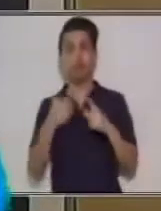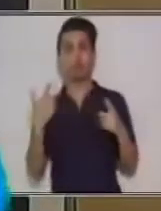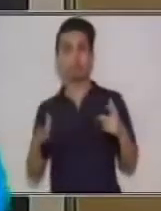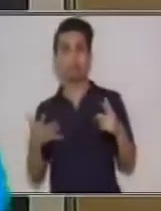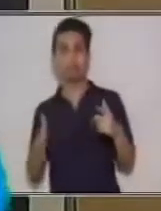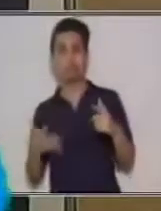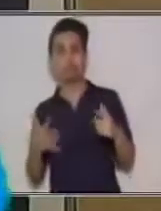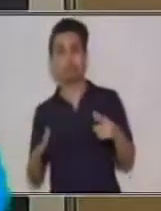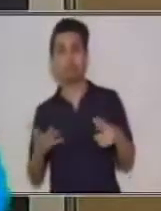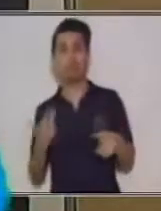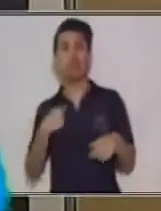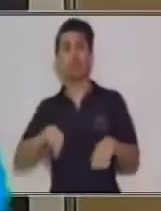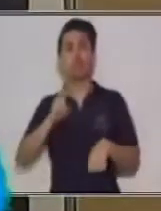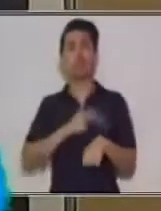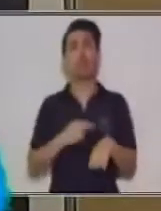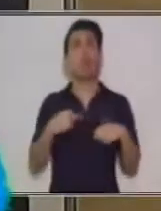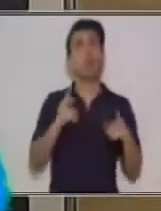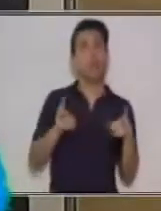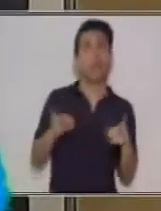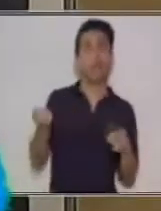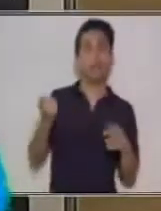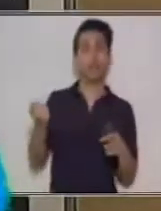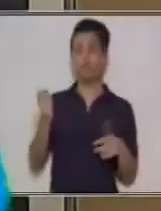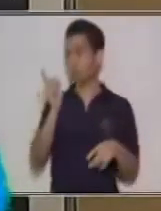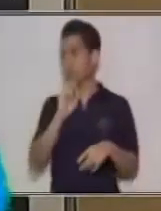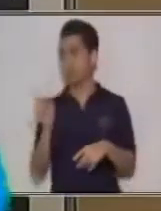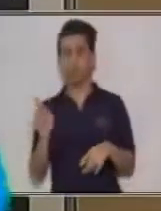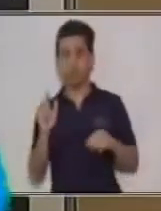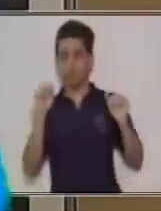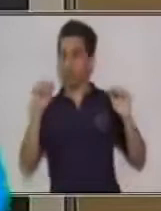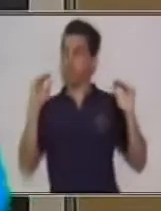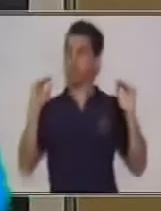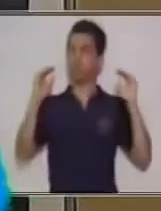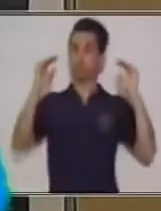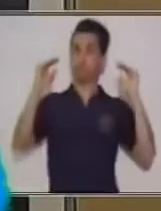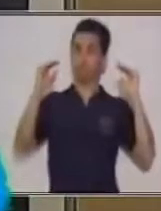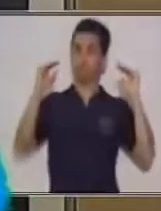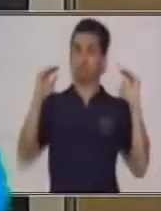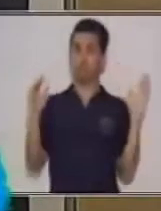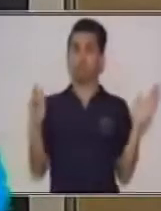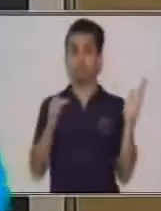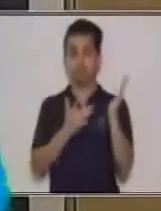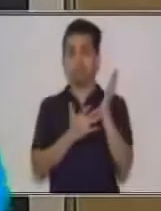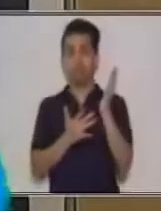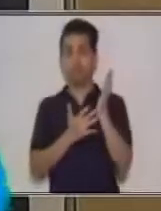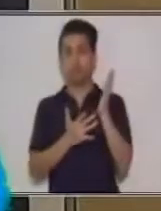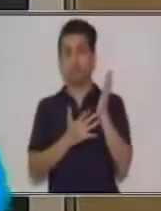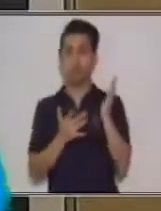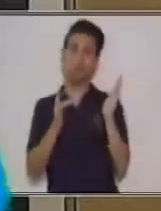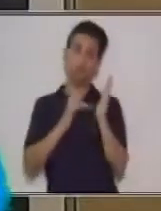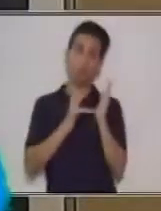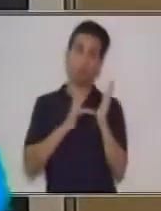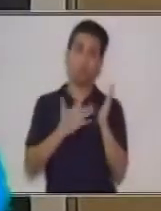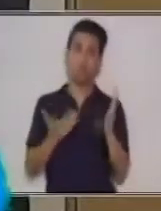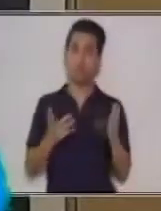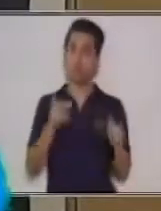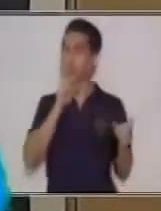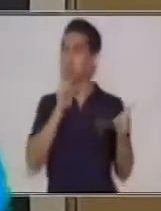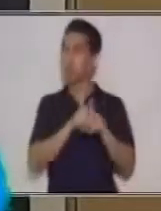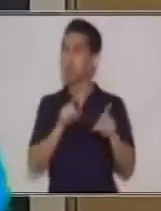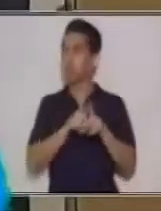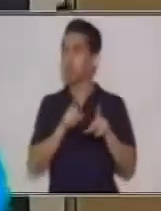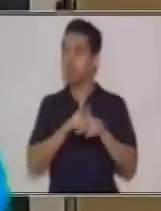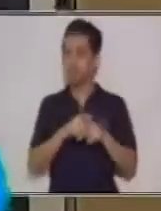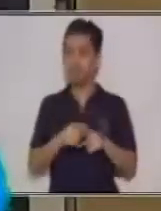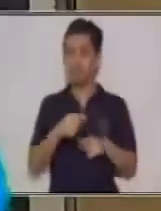van a tener problemas porque no va a casar con el pensamiento de las demás personas. Estético. Es la forma del lenguaje y